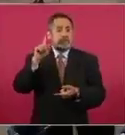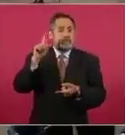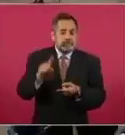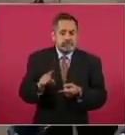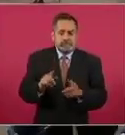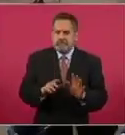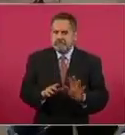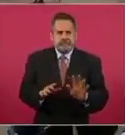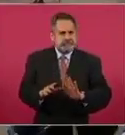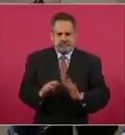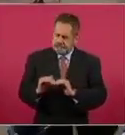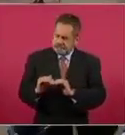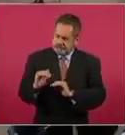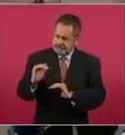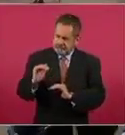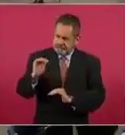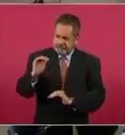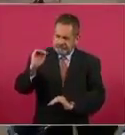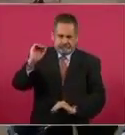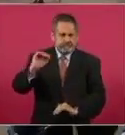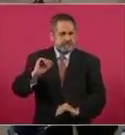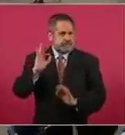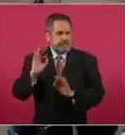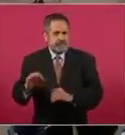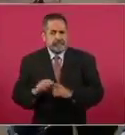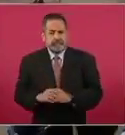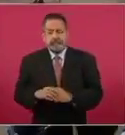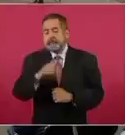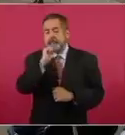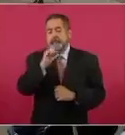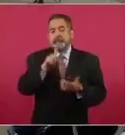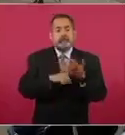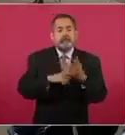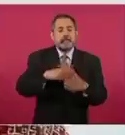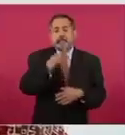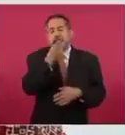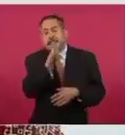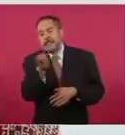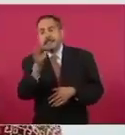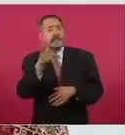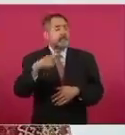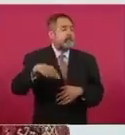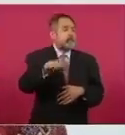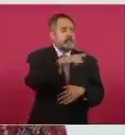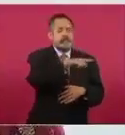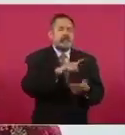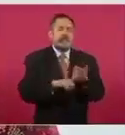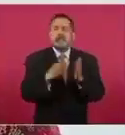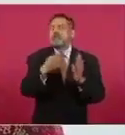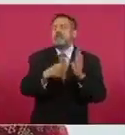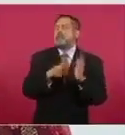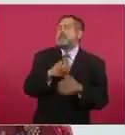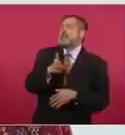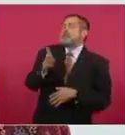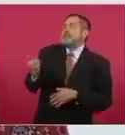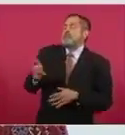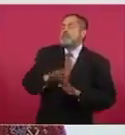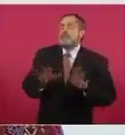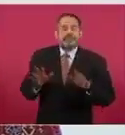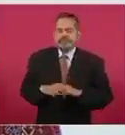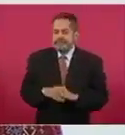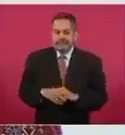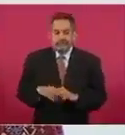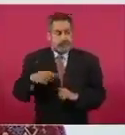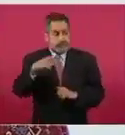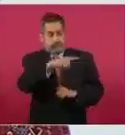También muchos se decía que los grandes contribuyentes sólo iban a hacer para rato, no es verdad. Aquí vemos la gráfica de los